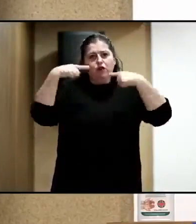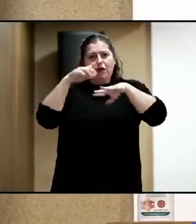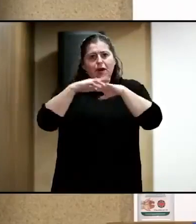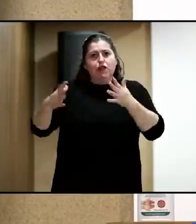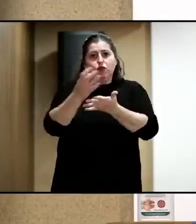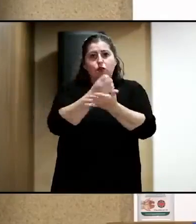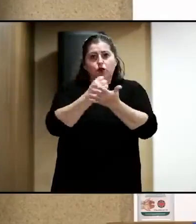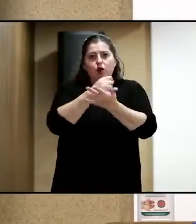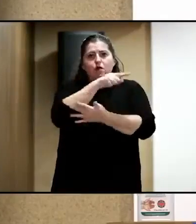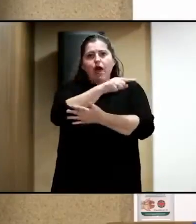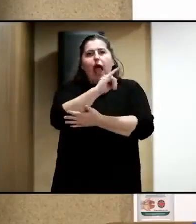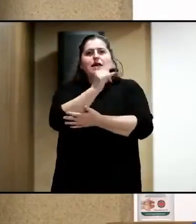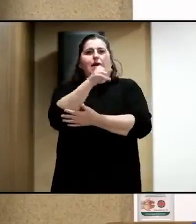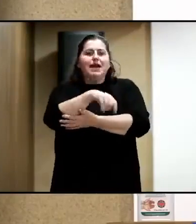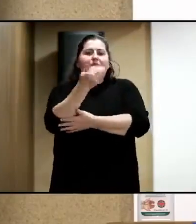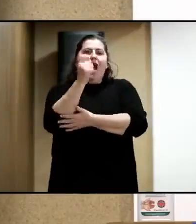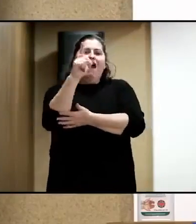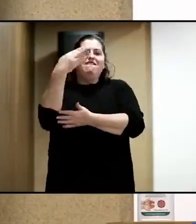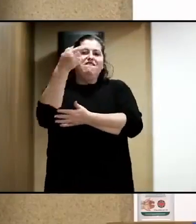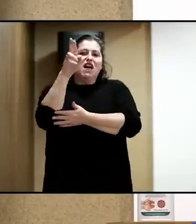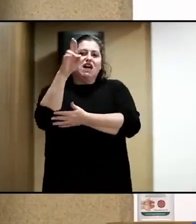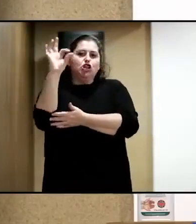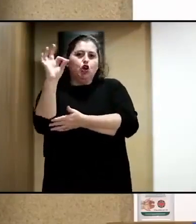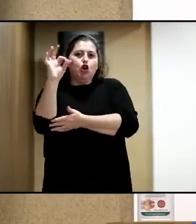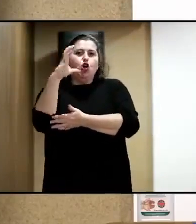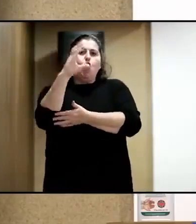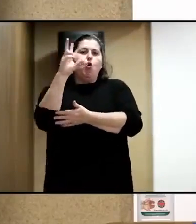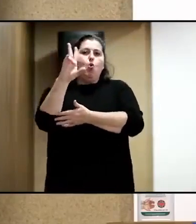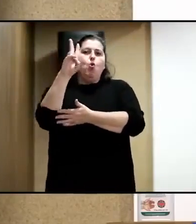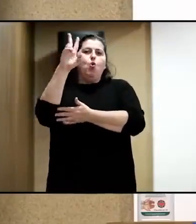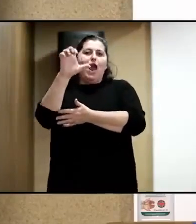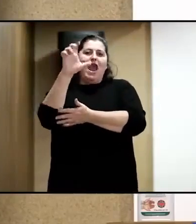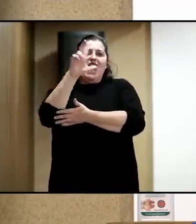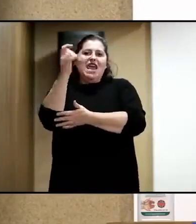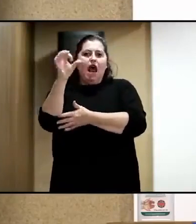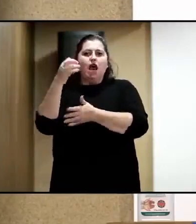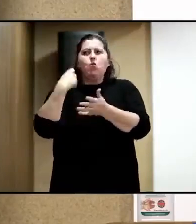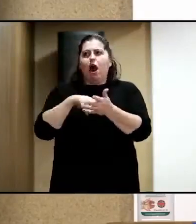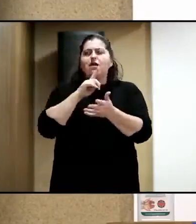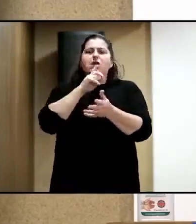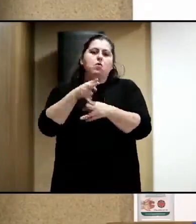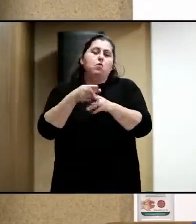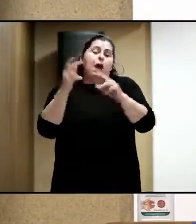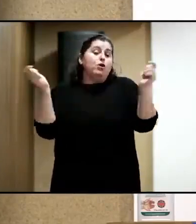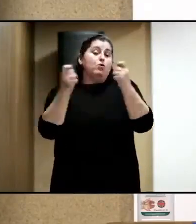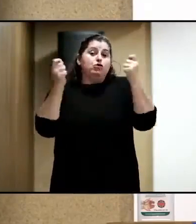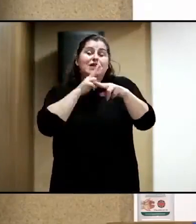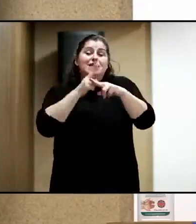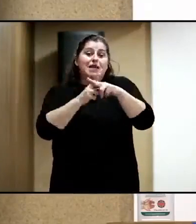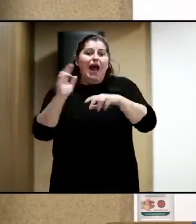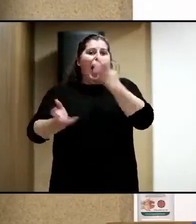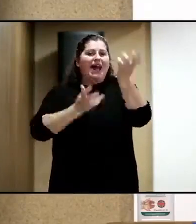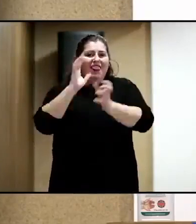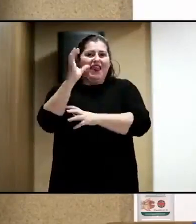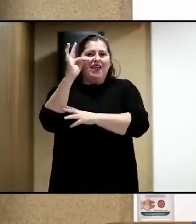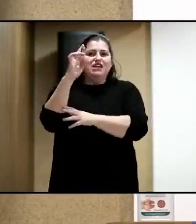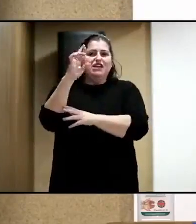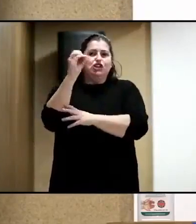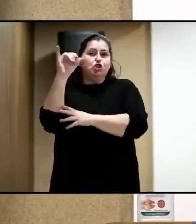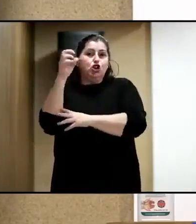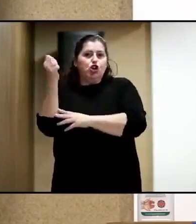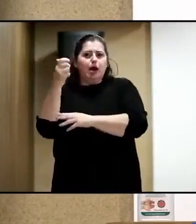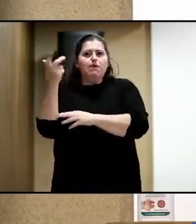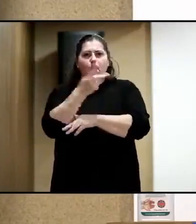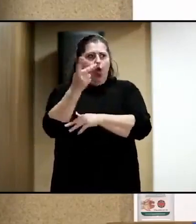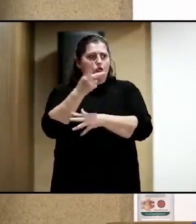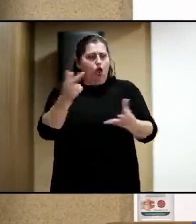con nosotros a Luis Alberto Cuella, que es director de Ardetroya, que es la promotora que desarrolla Sonorama